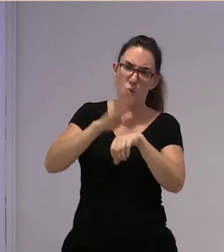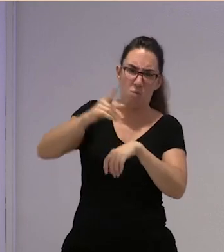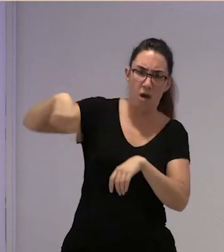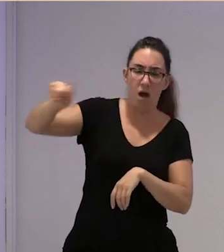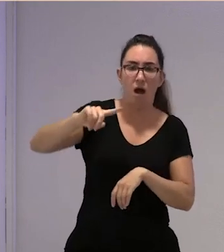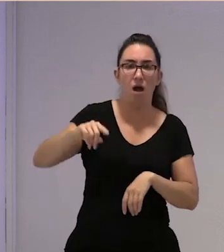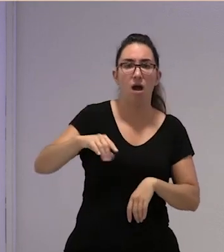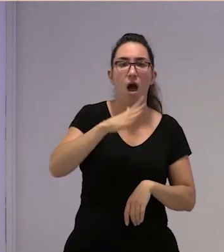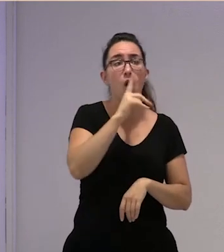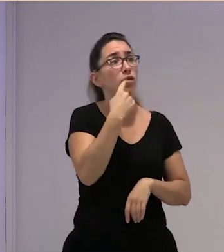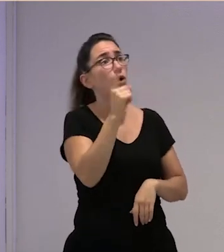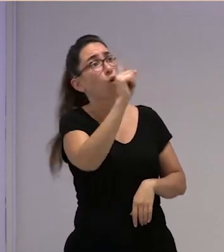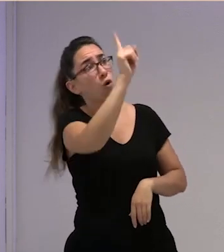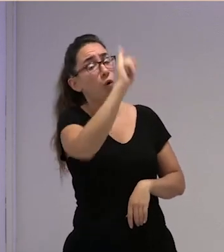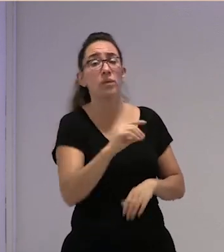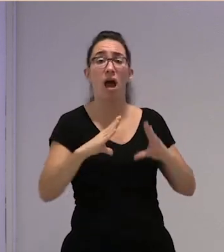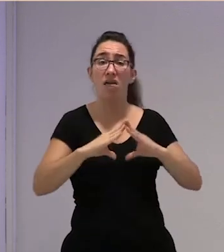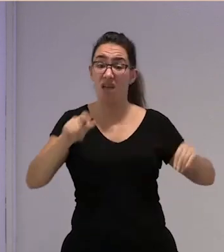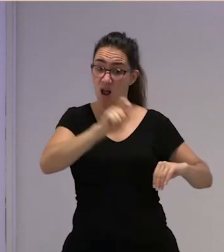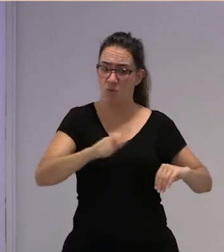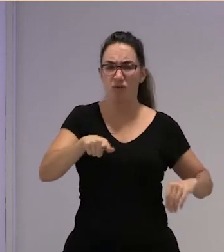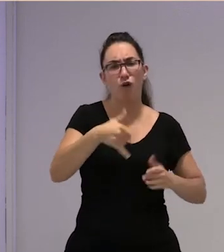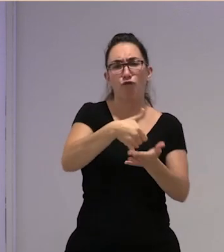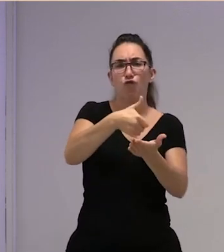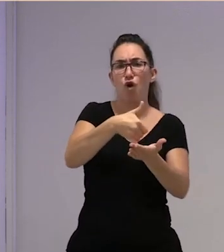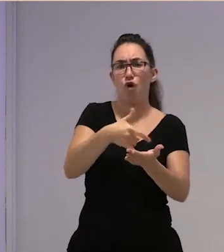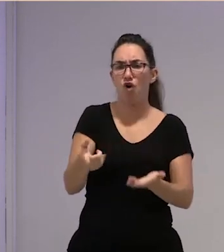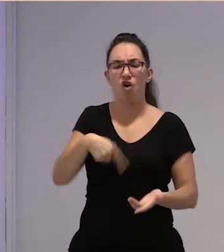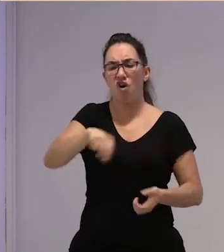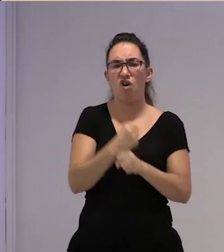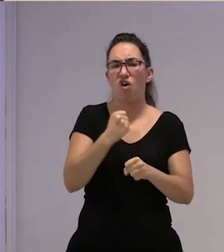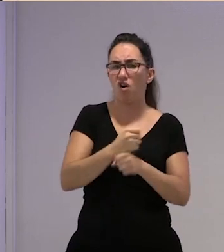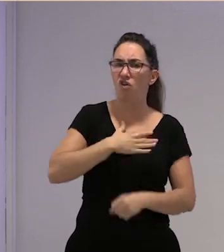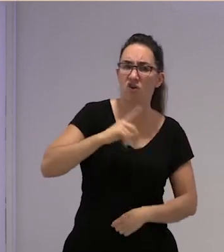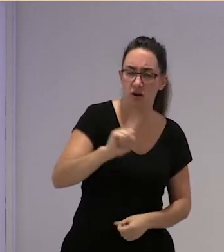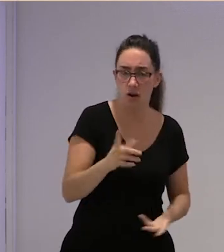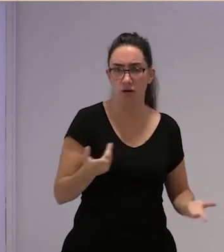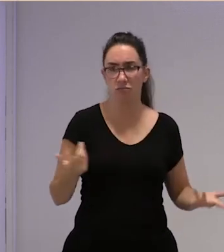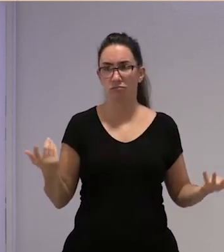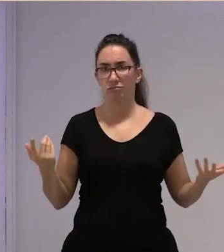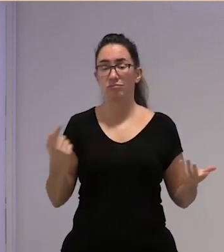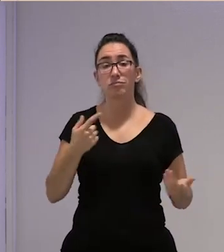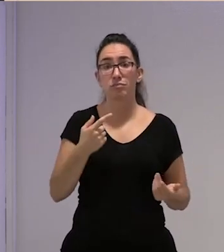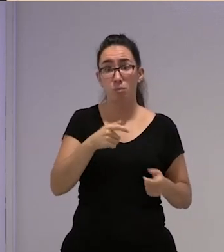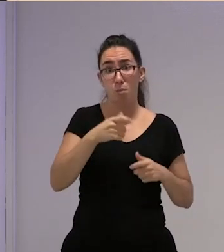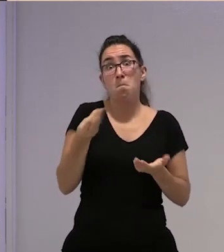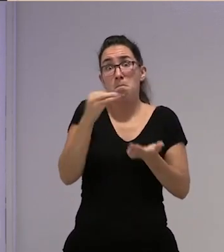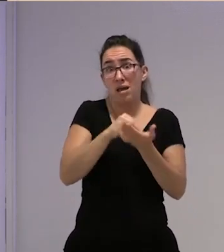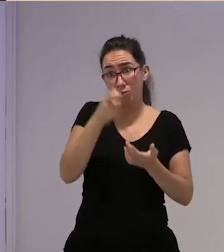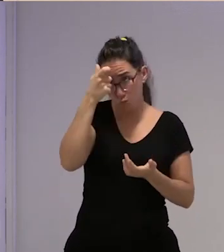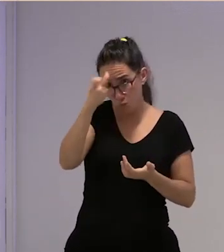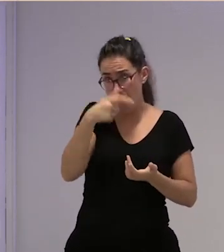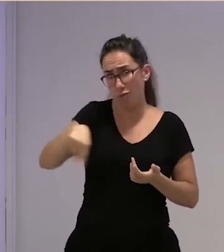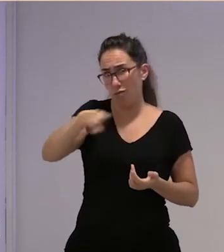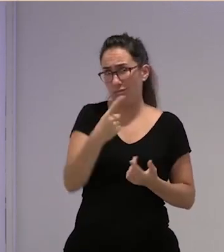y dicen no, es que los andaluces son unos flojos que no quieren trabajar y encima con la necesidad que hay en los pueblos pues ese discurso está